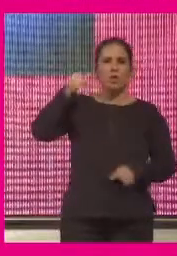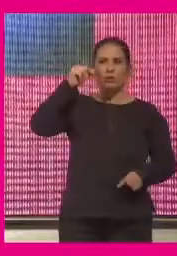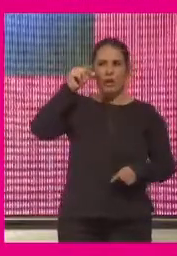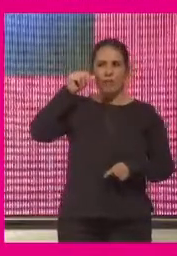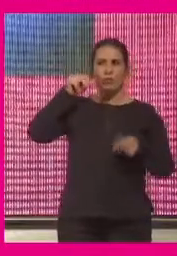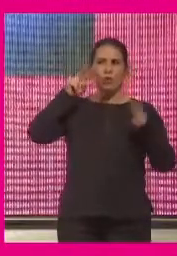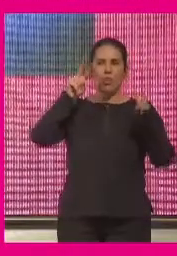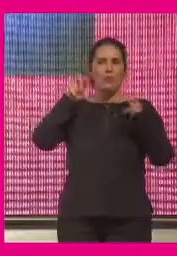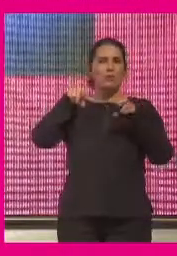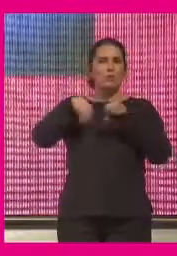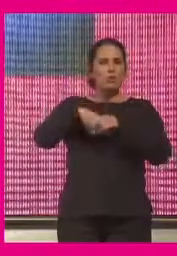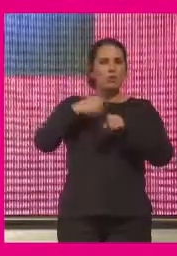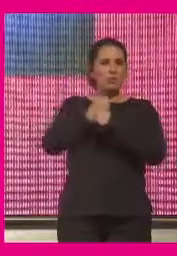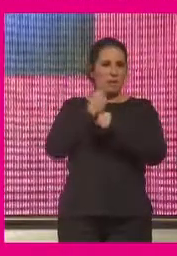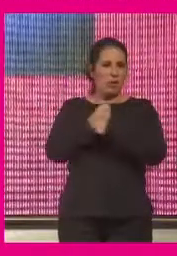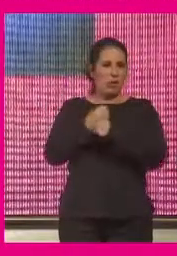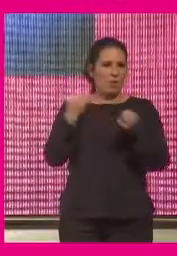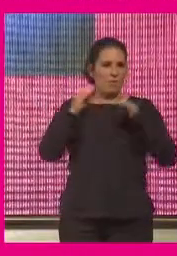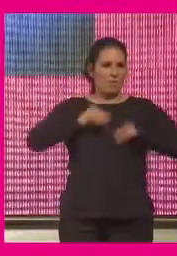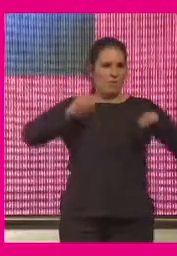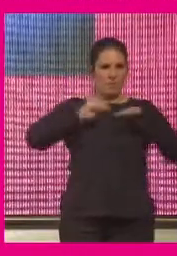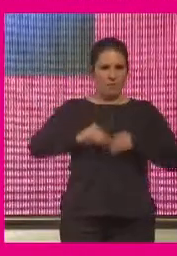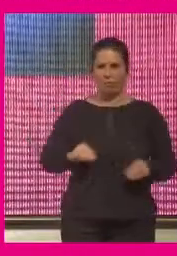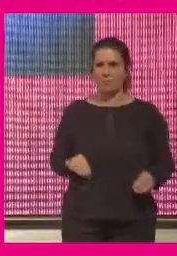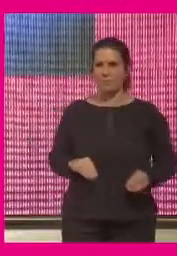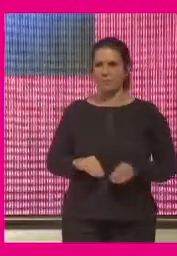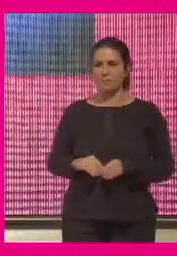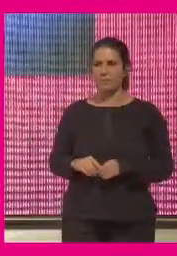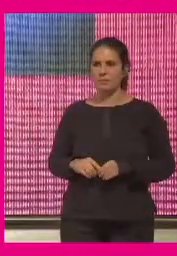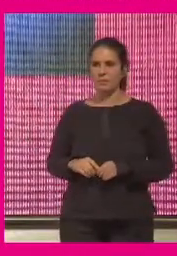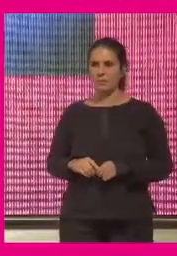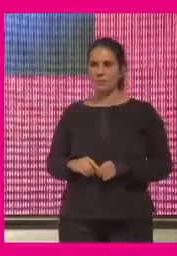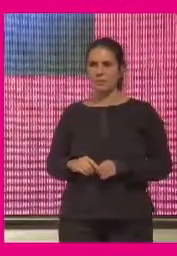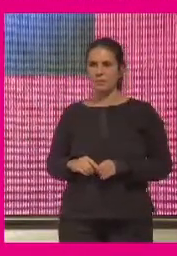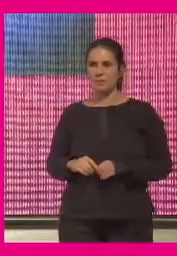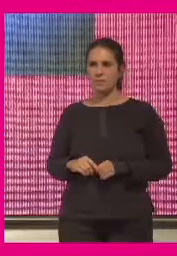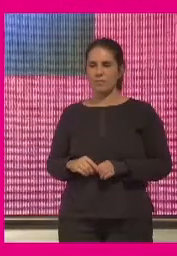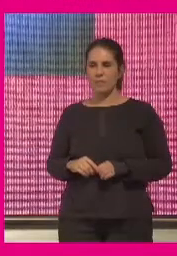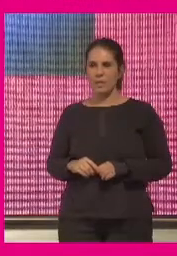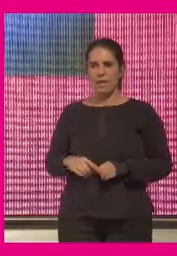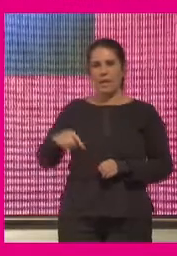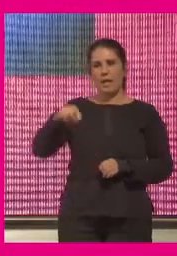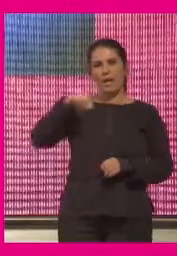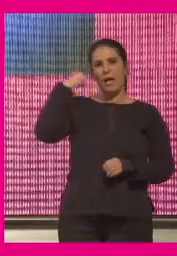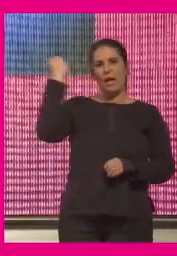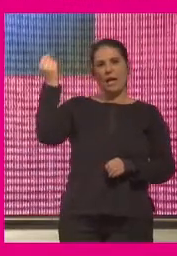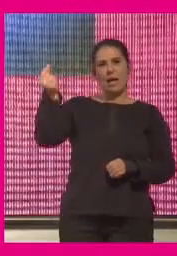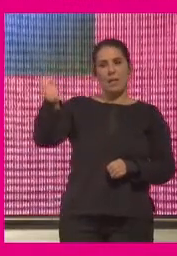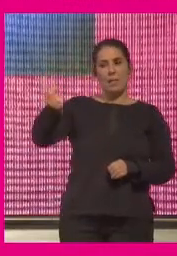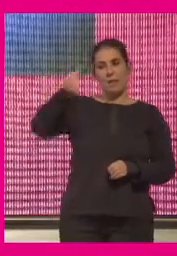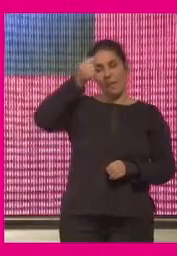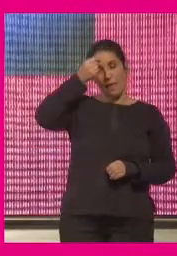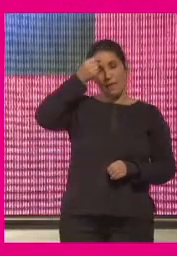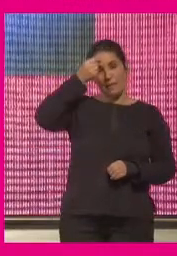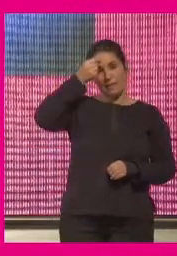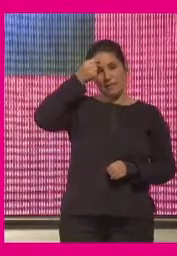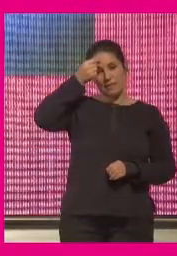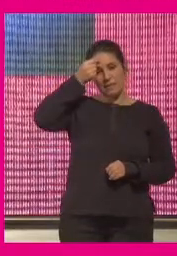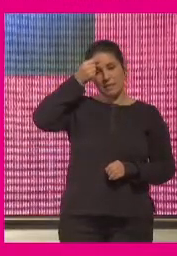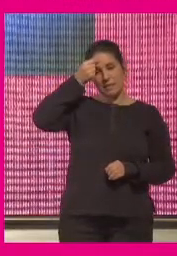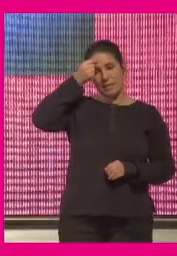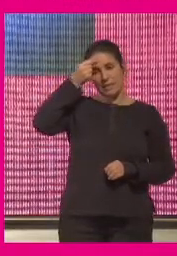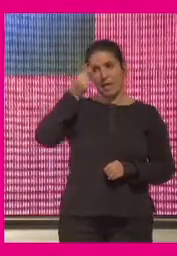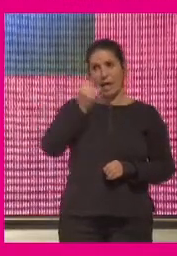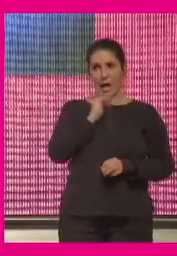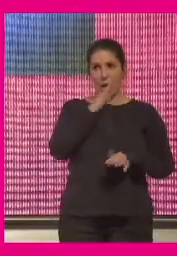disciplinas que van a cambiar el mundo tenemos que abordar lo que es el upskilling y reskilling de la fuerza laboral existente el señor que